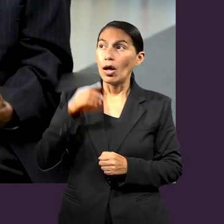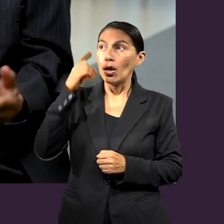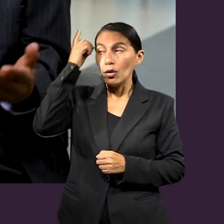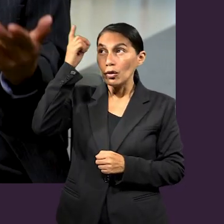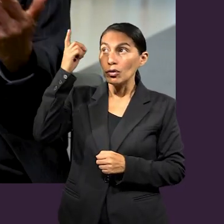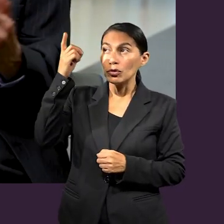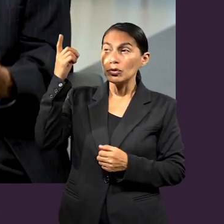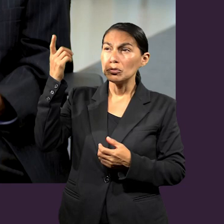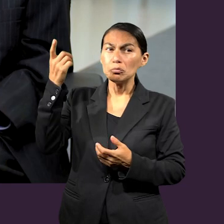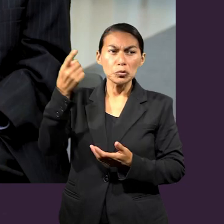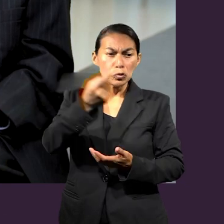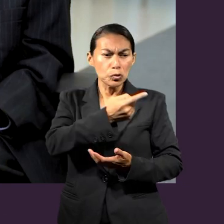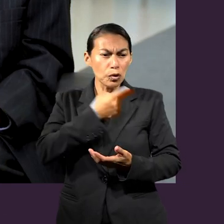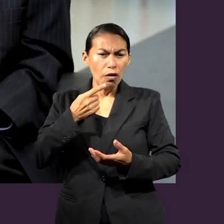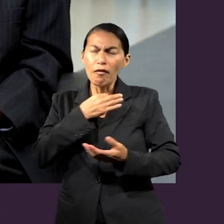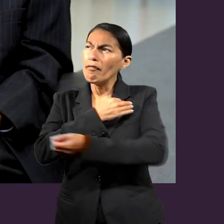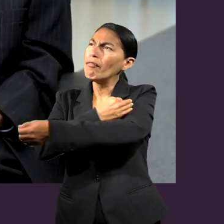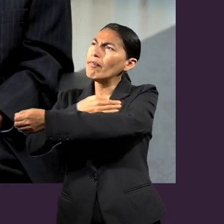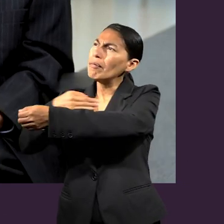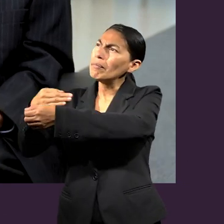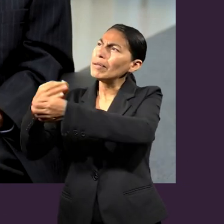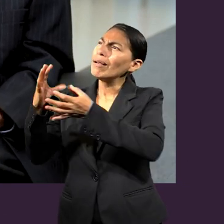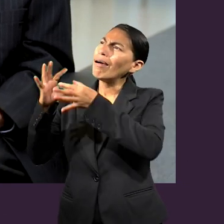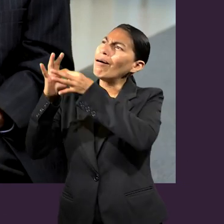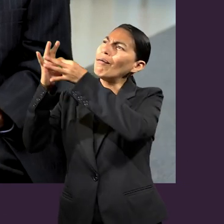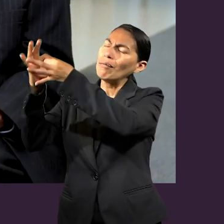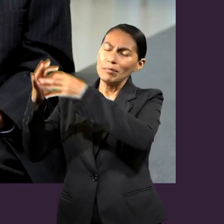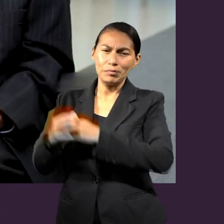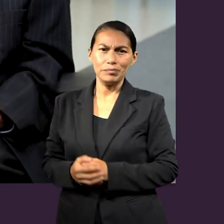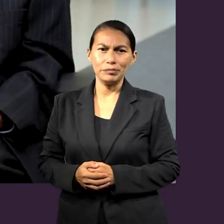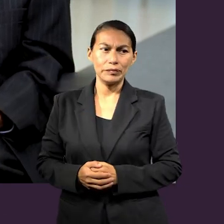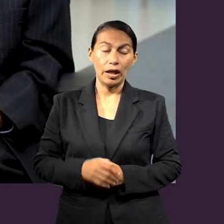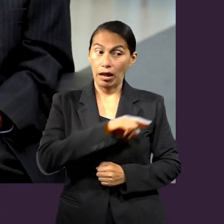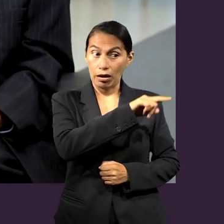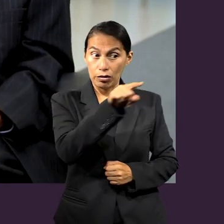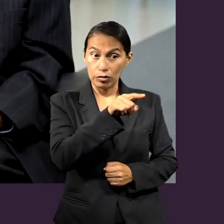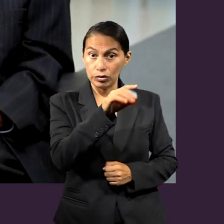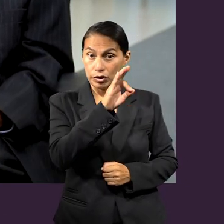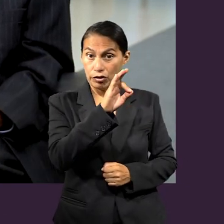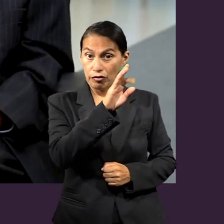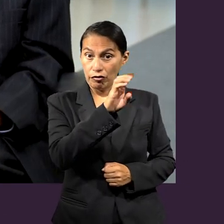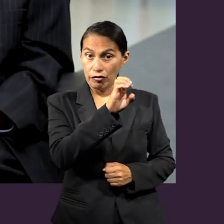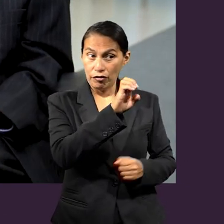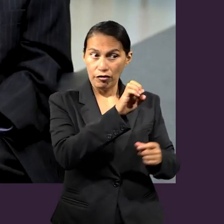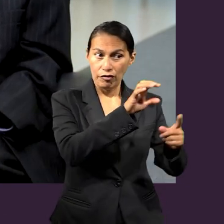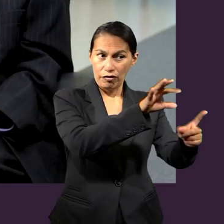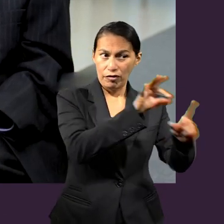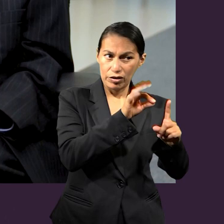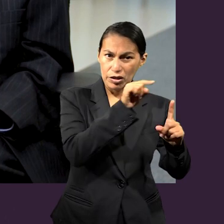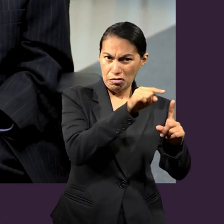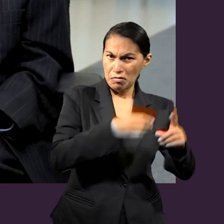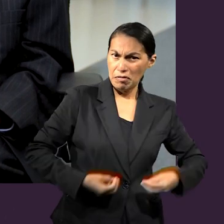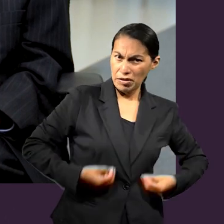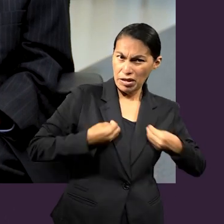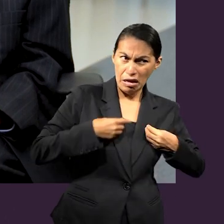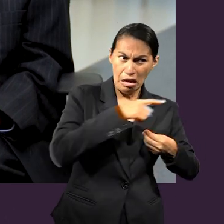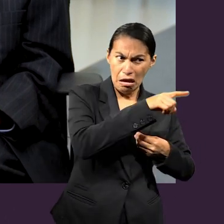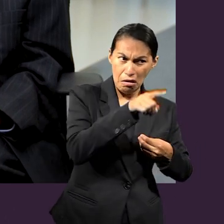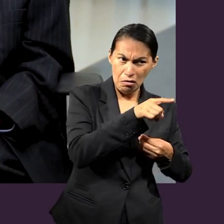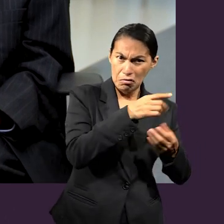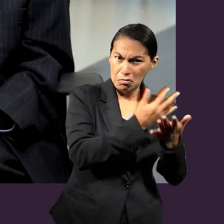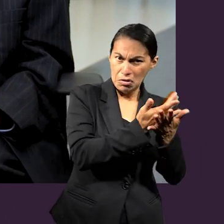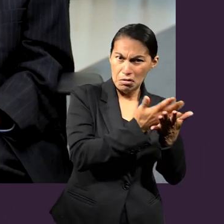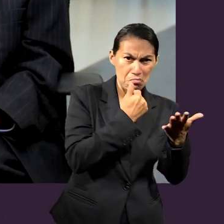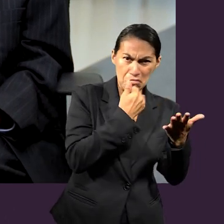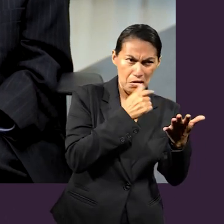hechos partícipes de la familia de Dios. Como los efesios eran paganos, no tenían esperanza,